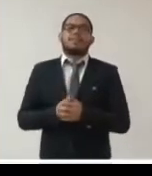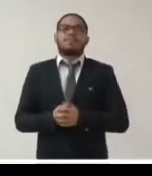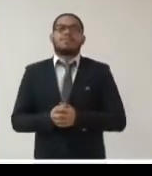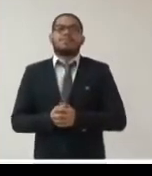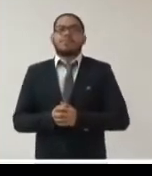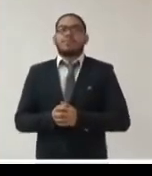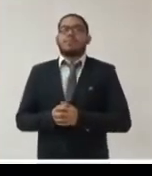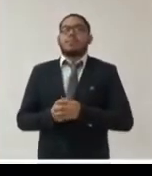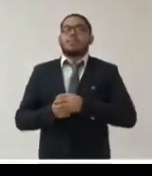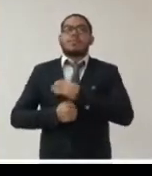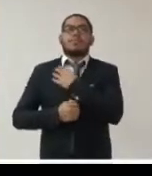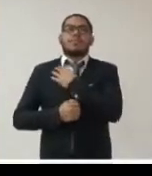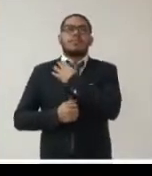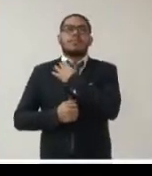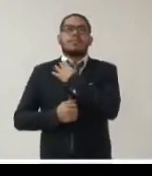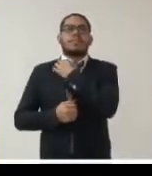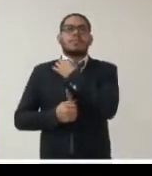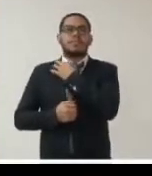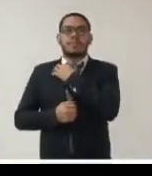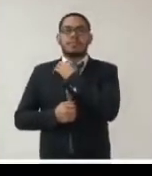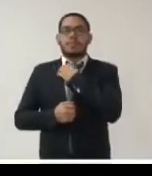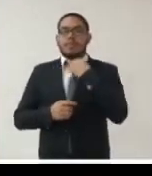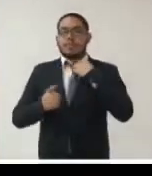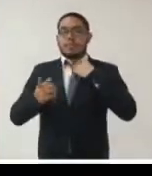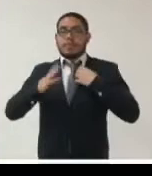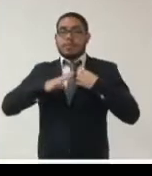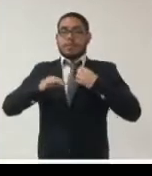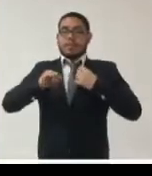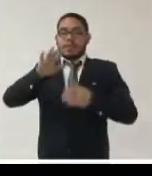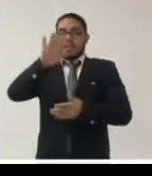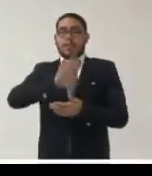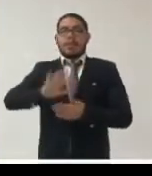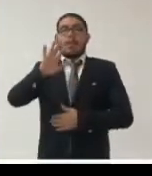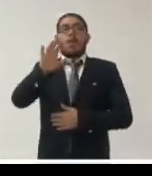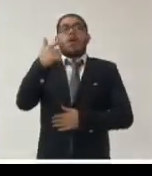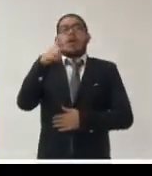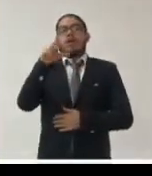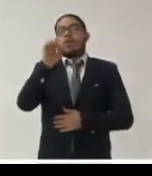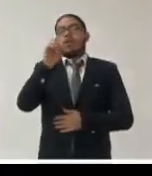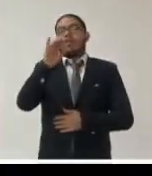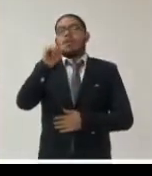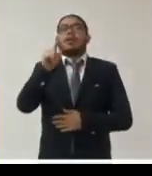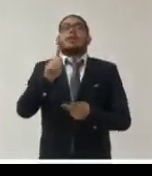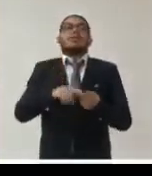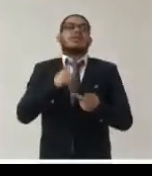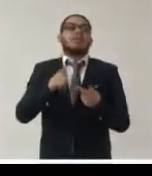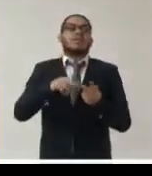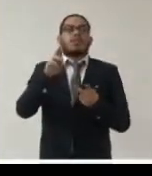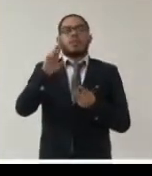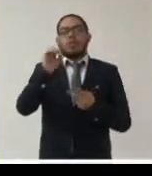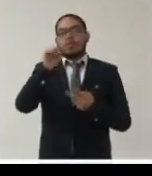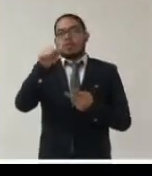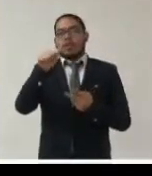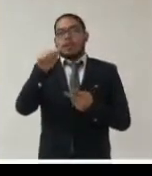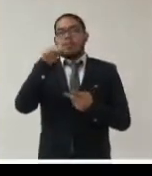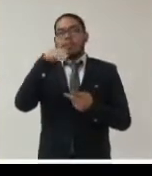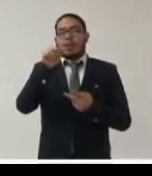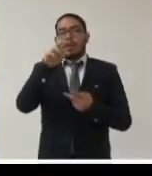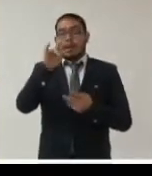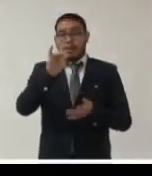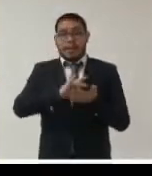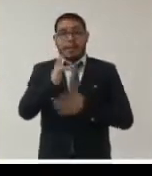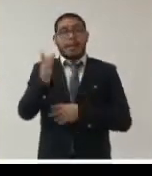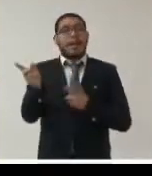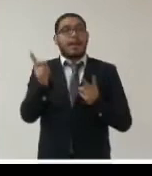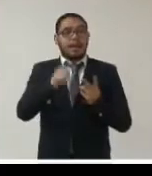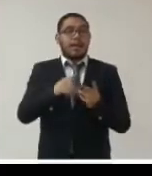buen tramo como son los de la red iberoamericana un gusto ver a Gloria a Josefina a Rosa María y gracias también a su lema